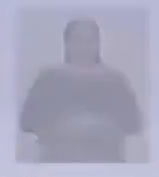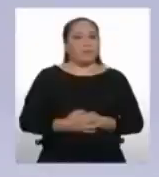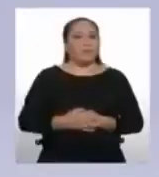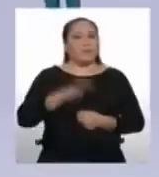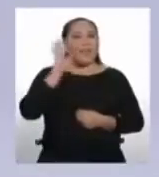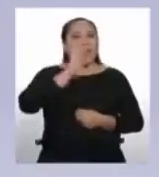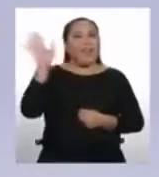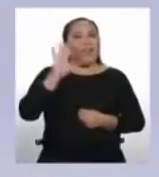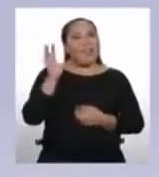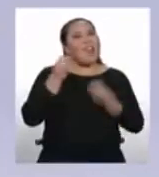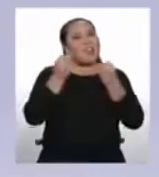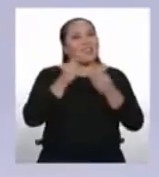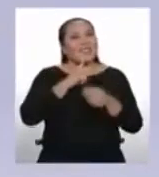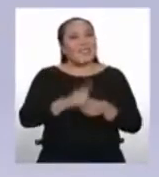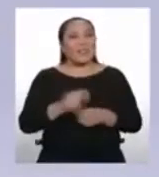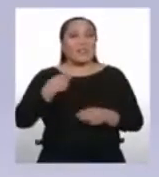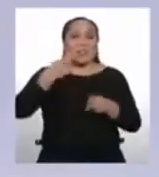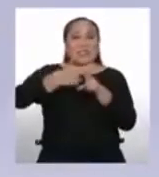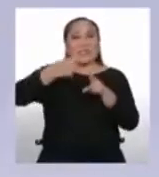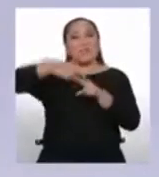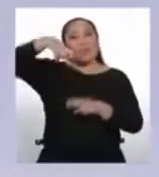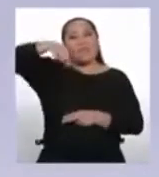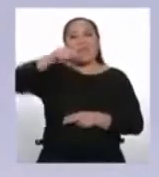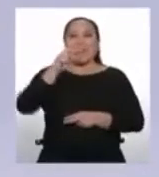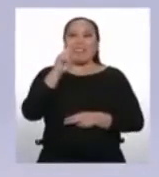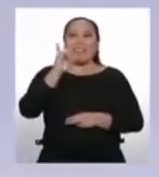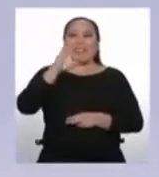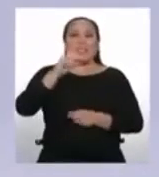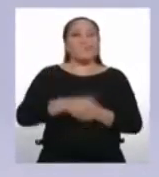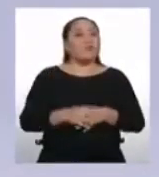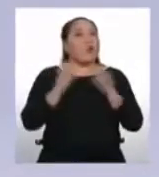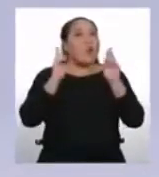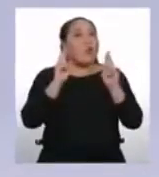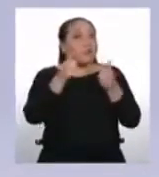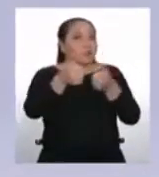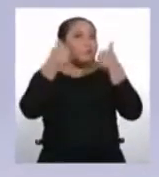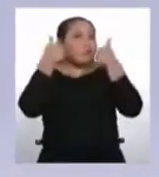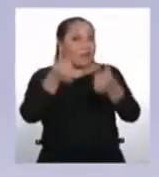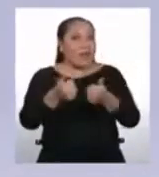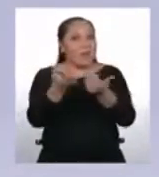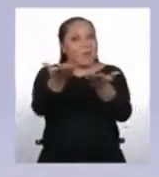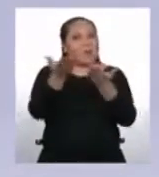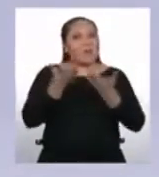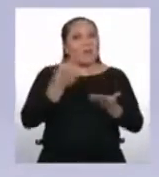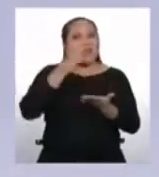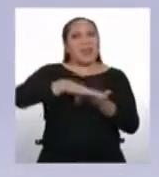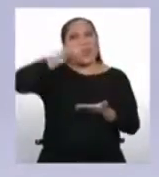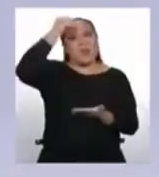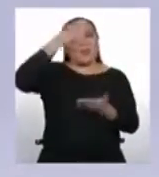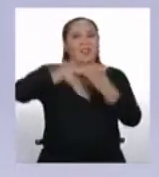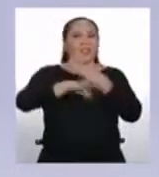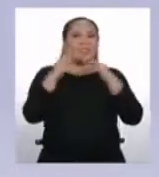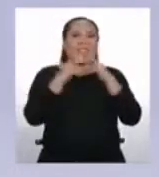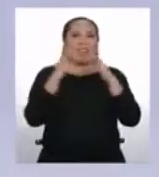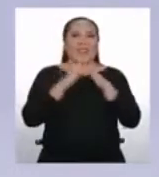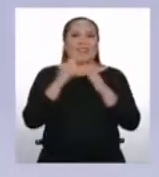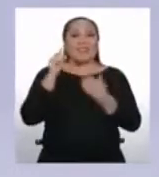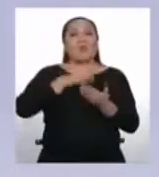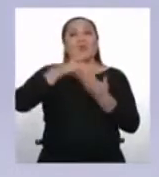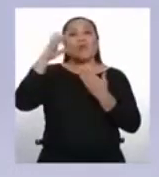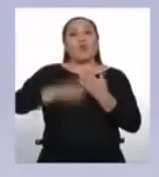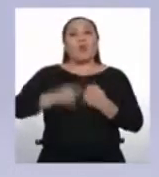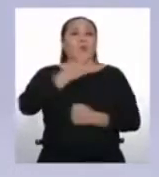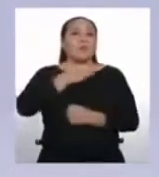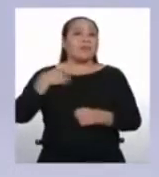Hola chicos y chicas, ¿cómo están? Yo soy Patricia Barreto, espero que se encuentren muy bien. Les doy la bienvenida a Aprendo en Casa, una iniciativa del